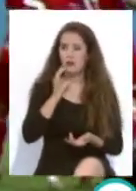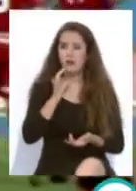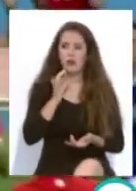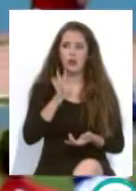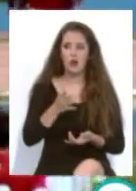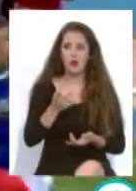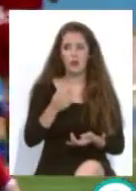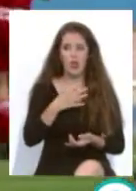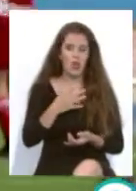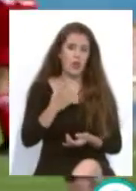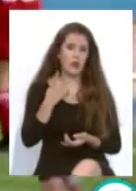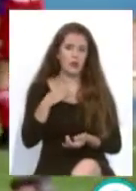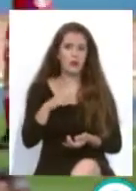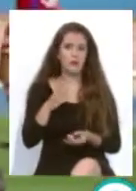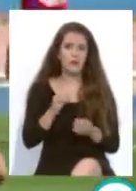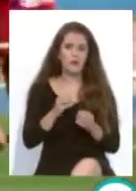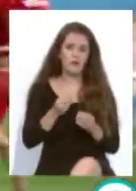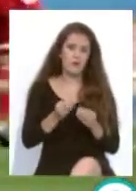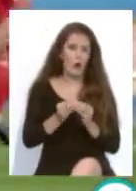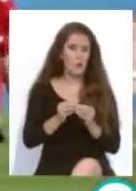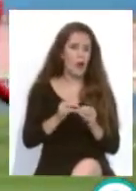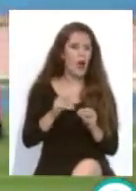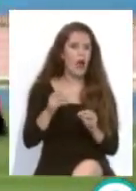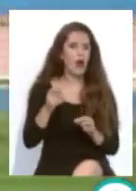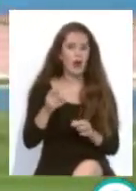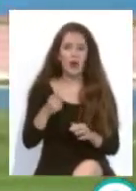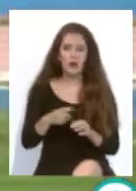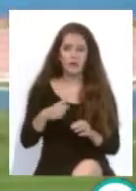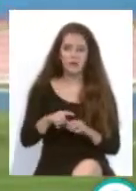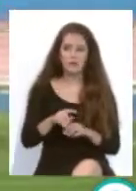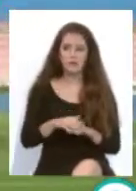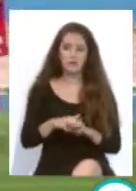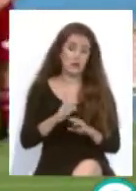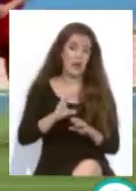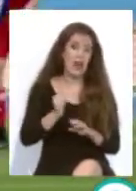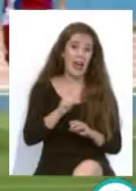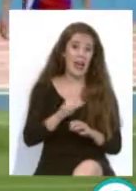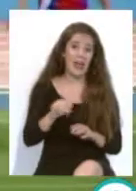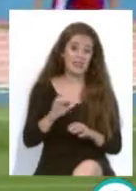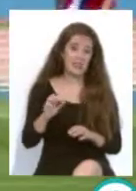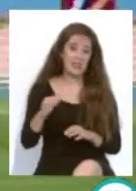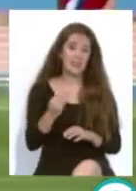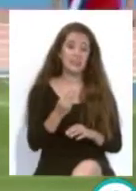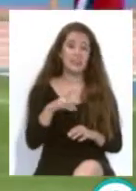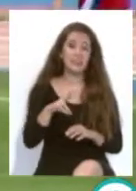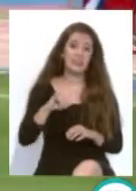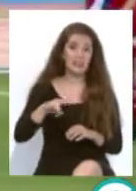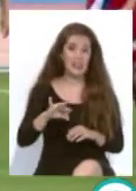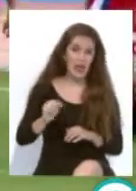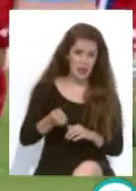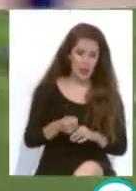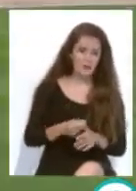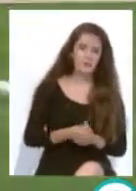un poco la manera que tiene Calle Quintana. La verdad que es un jugador que a priori, por